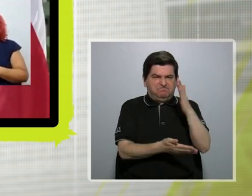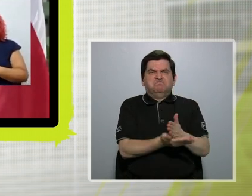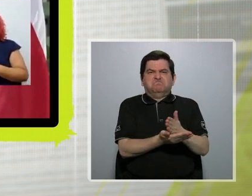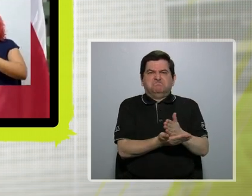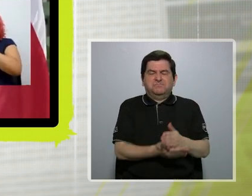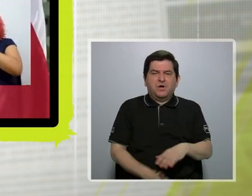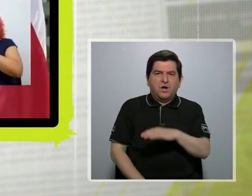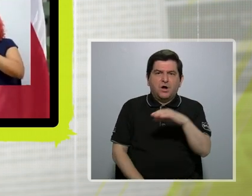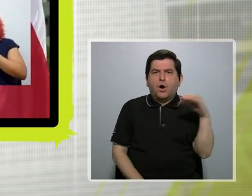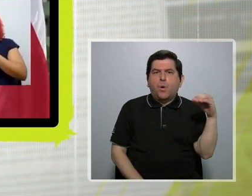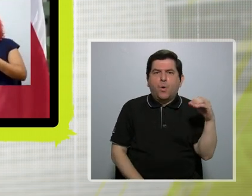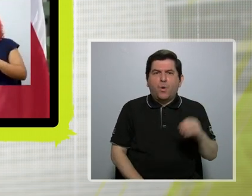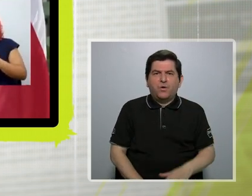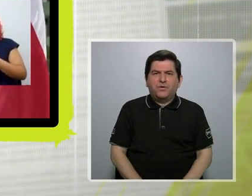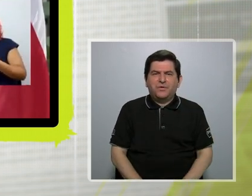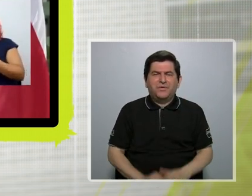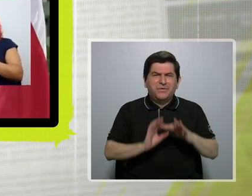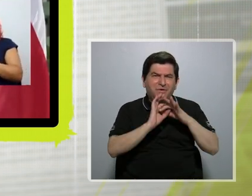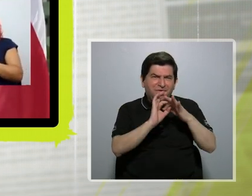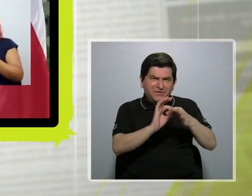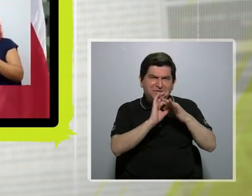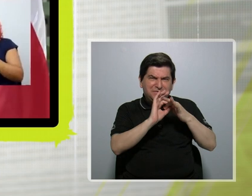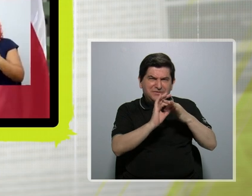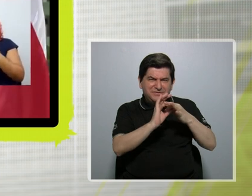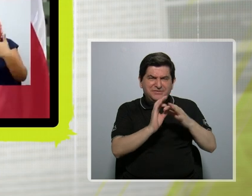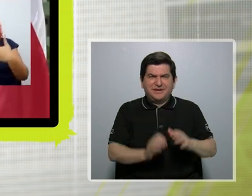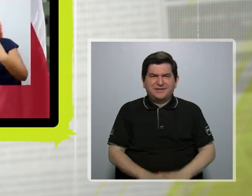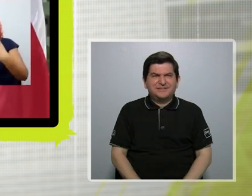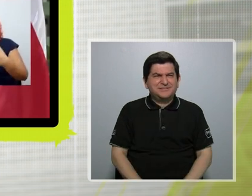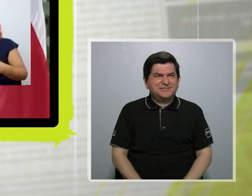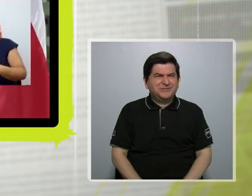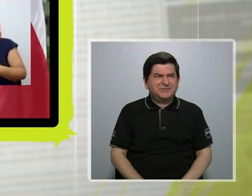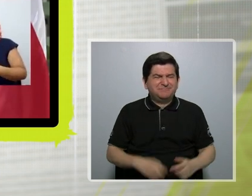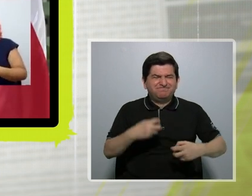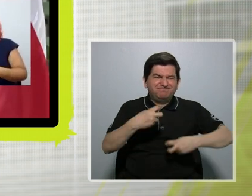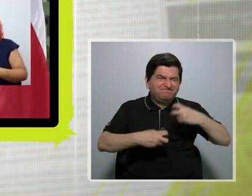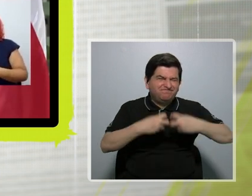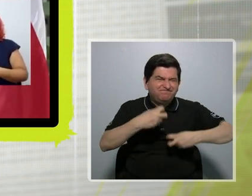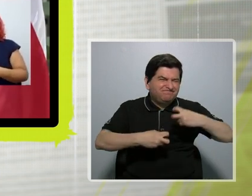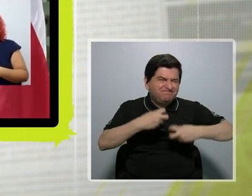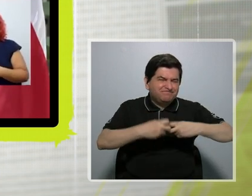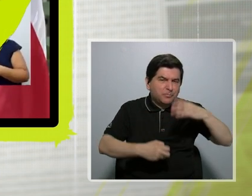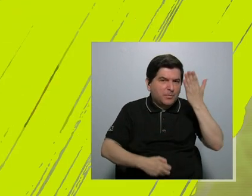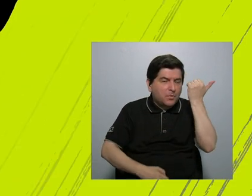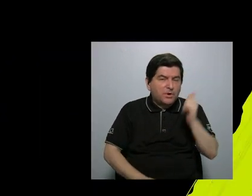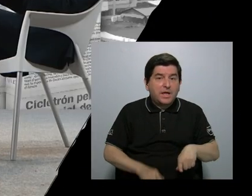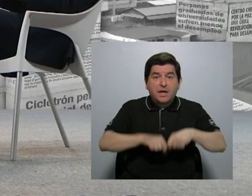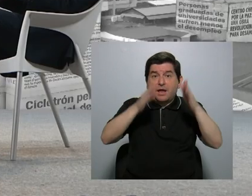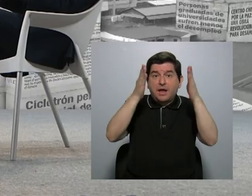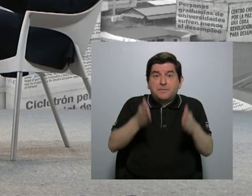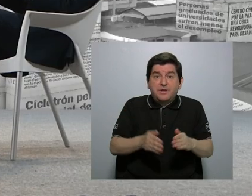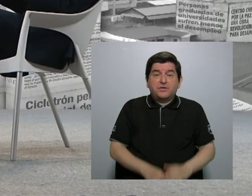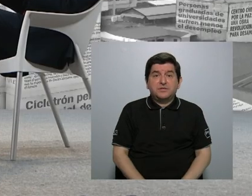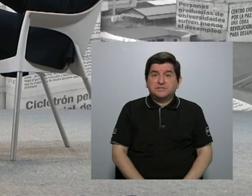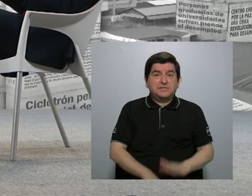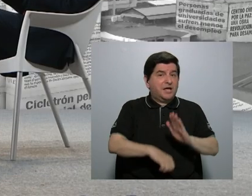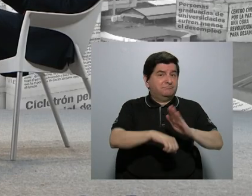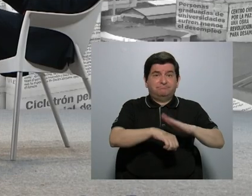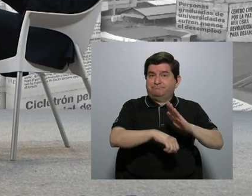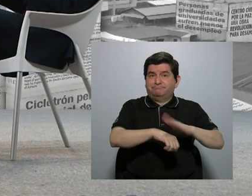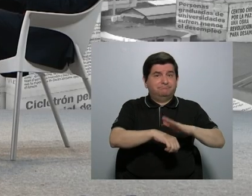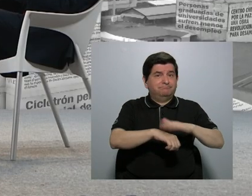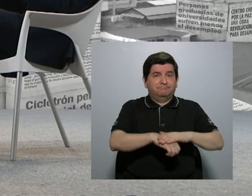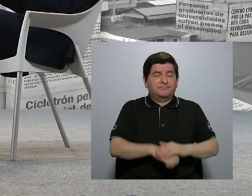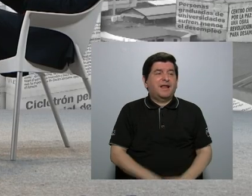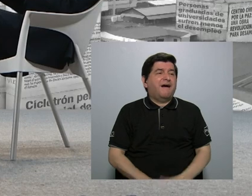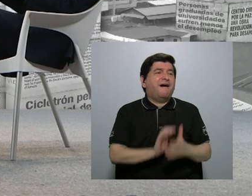relación, vamos a decir, conflictiva, porque el periodista no se presta para